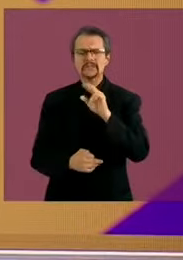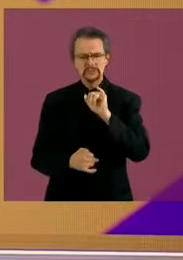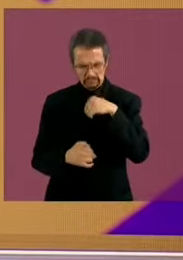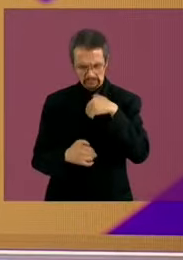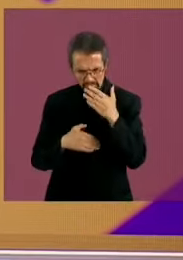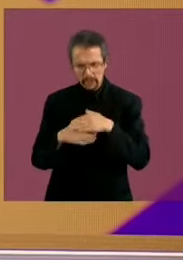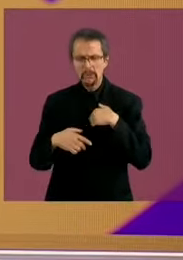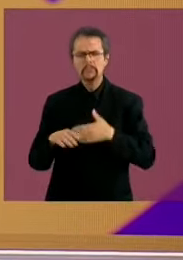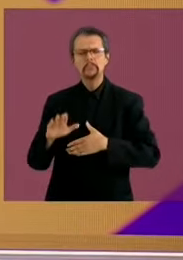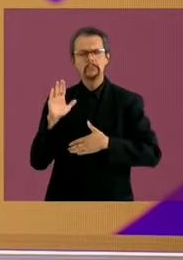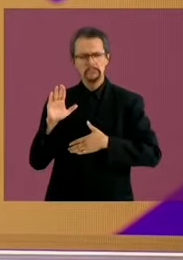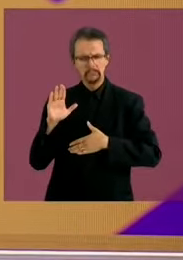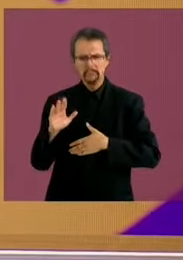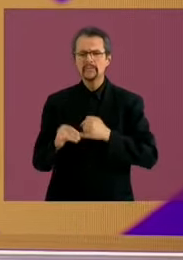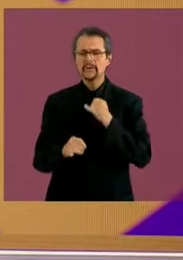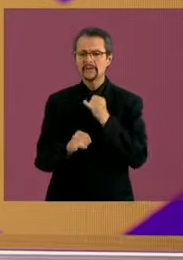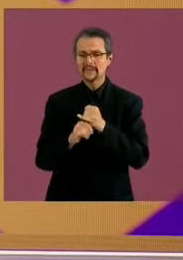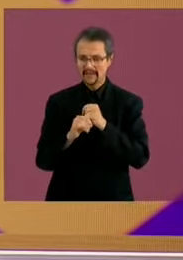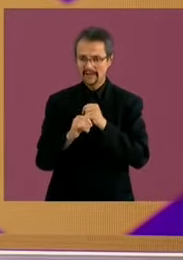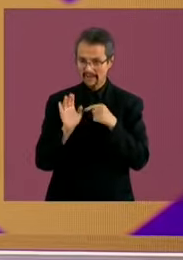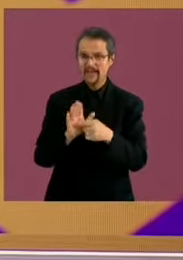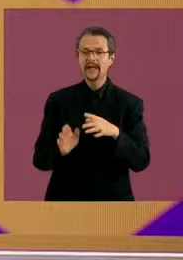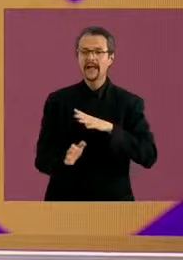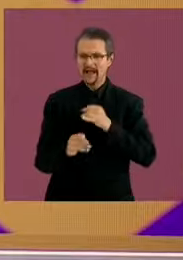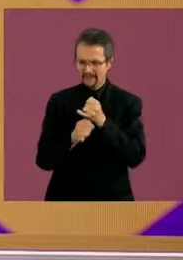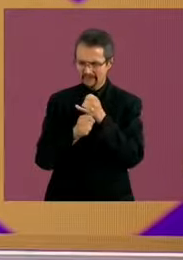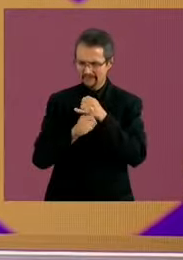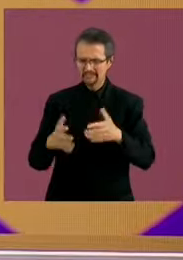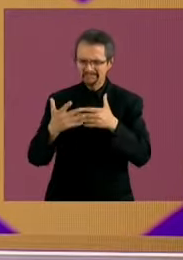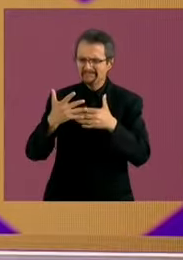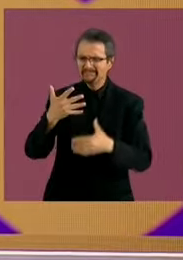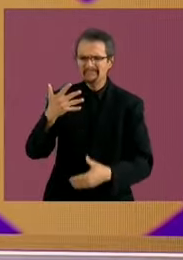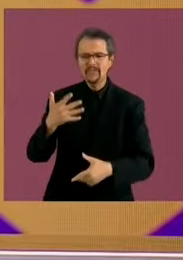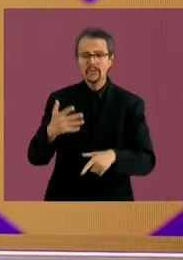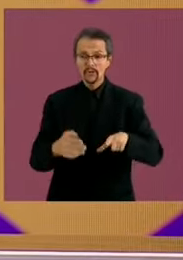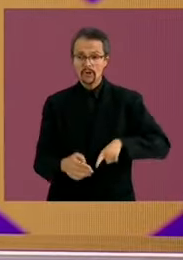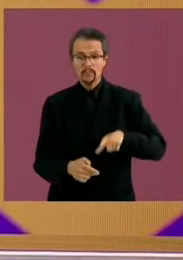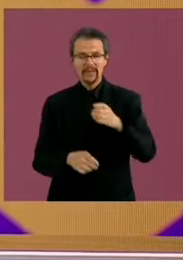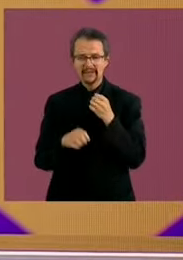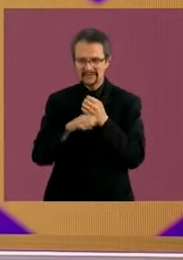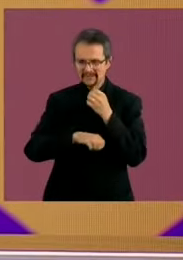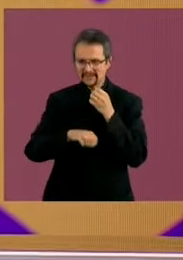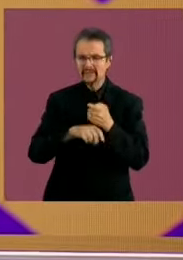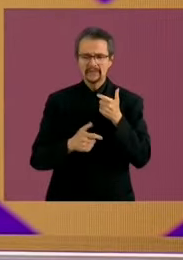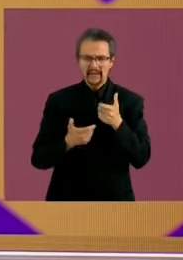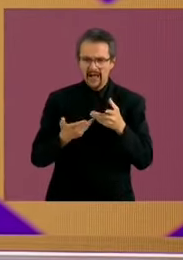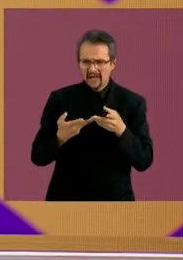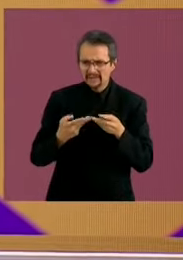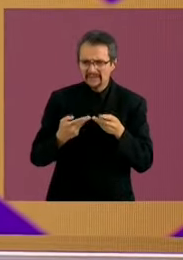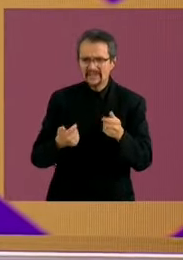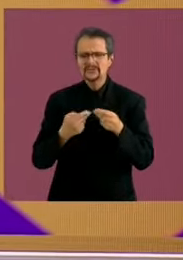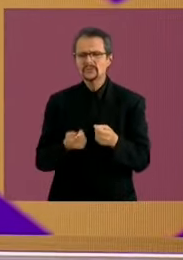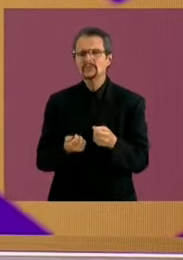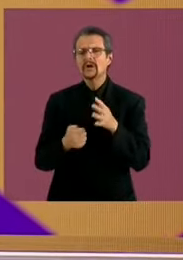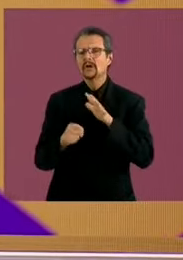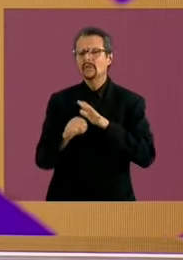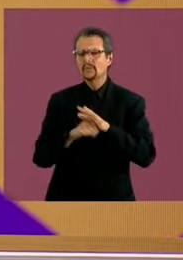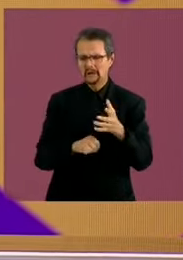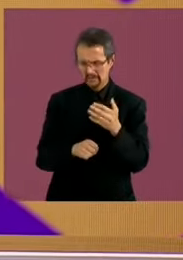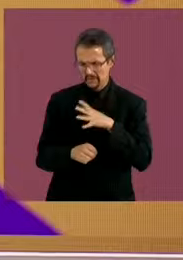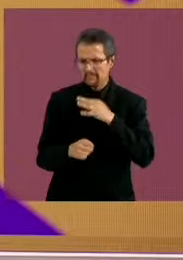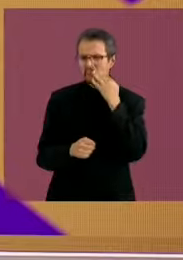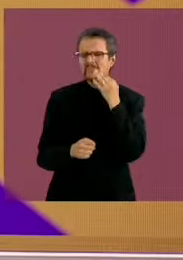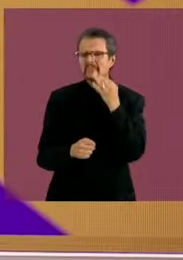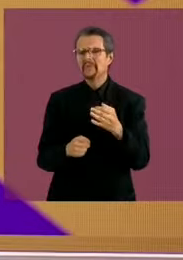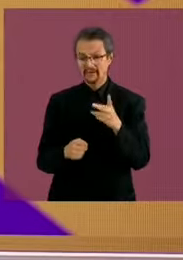ciudadanos sabrán cuánto dinero le ha asignado a cada estado, en qué se ha gastado. Hay 240 mil millones